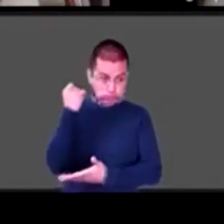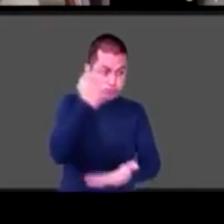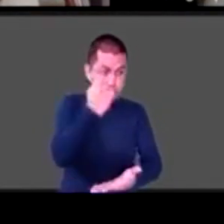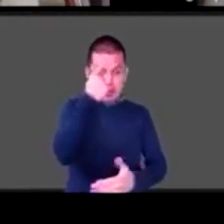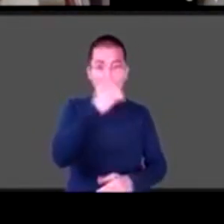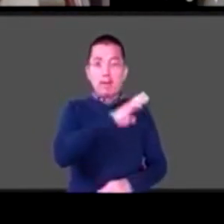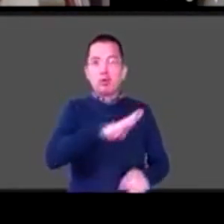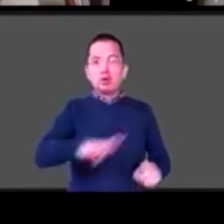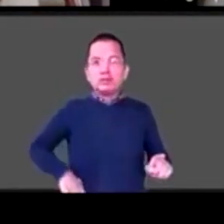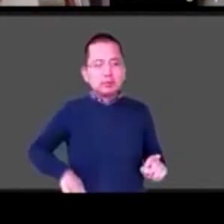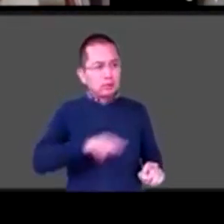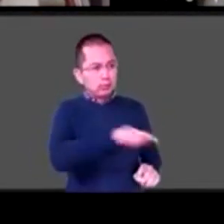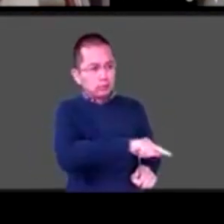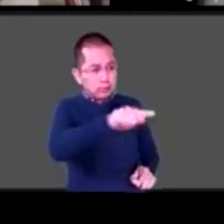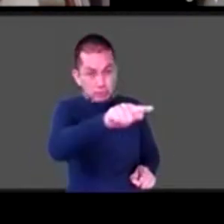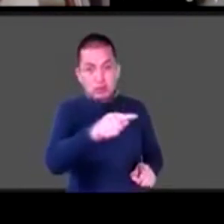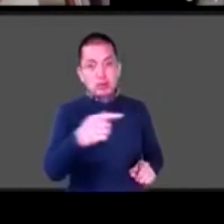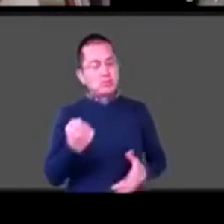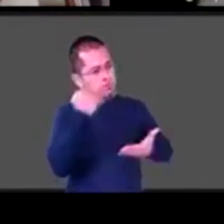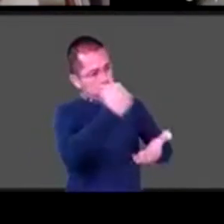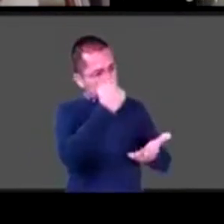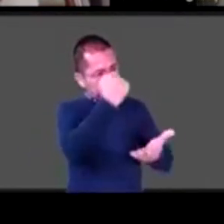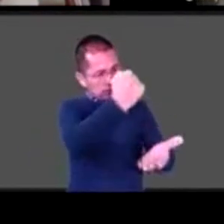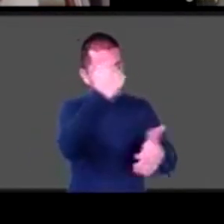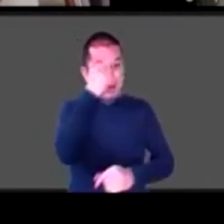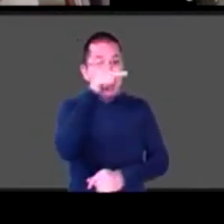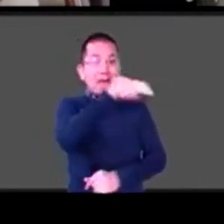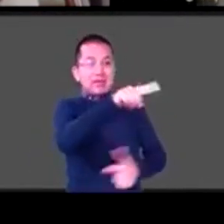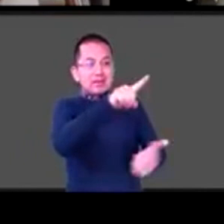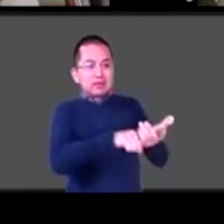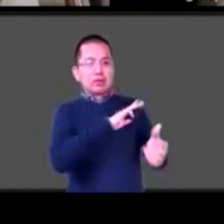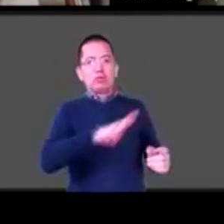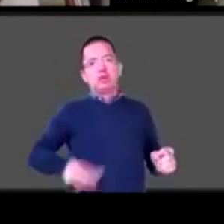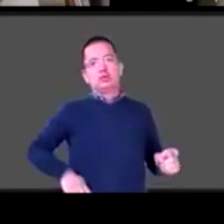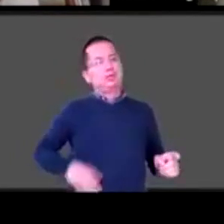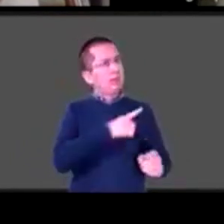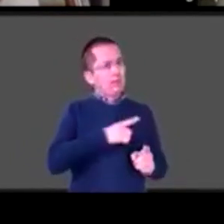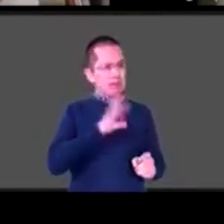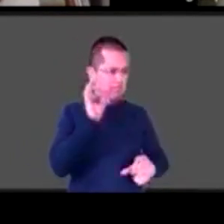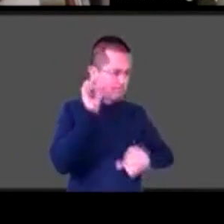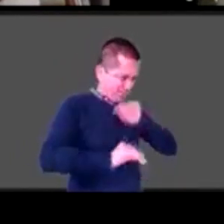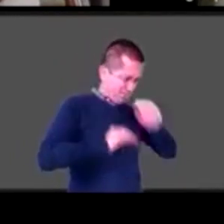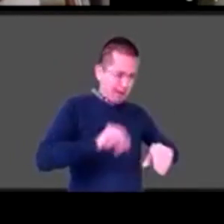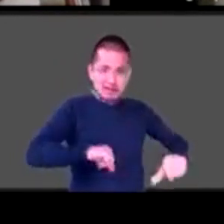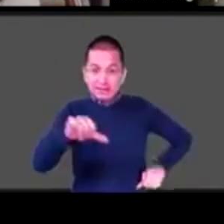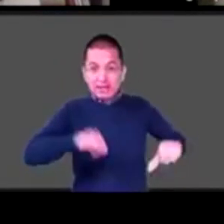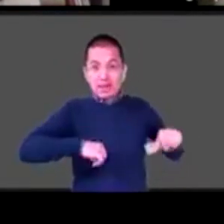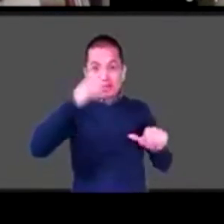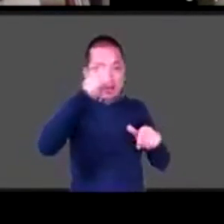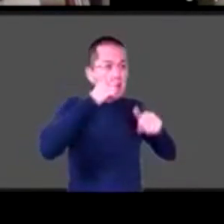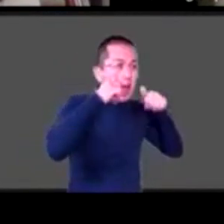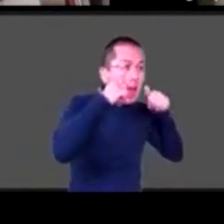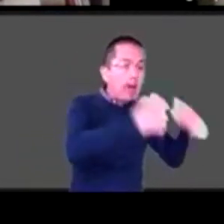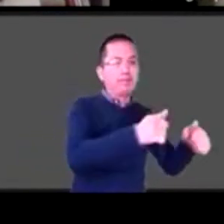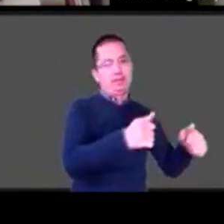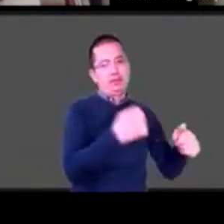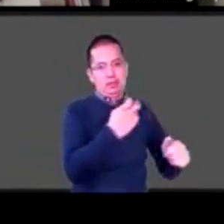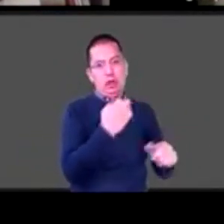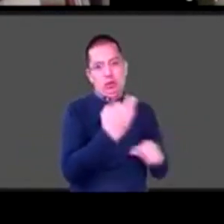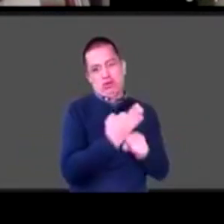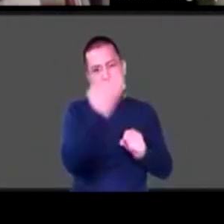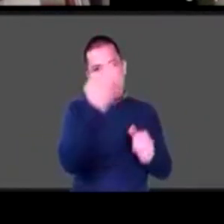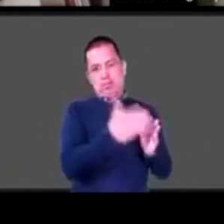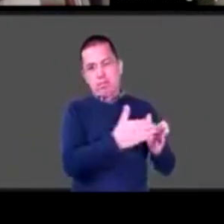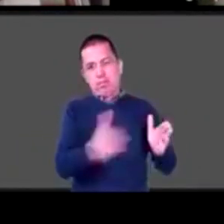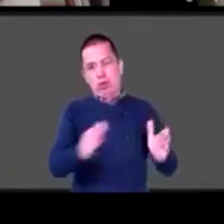ejecuten acciones directas en estos tiempos de pandemia. Yo me pregunto qué están haciendo los municipios en las